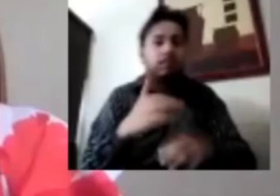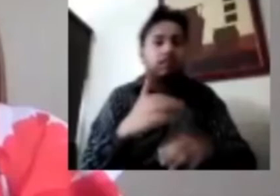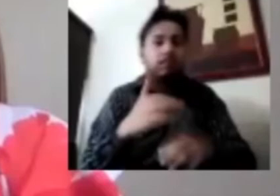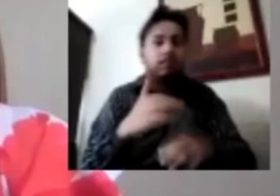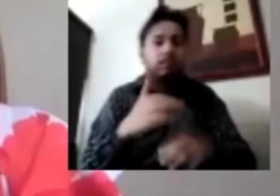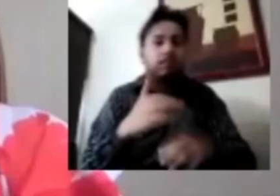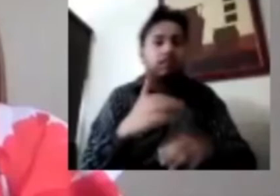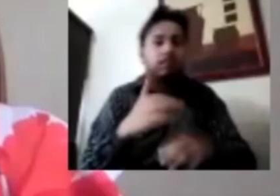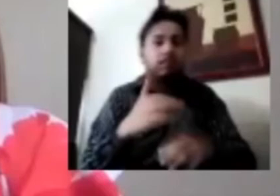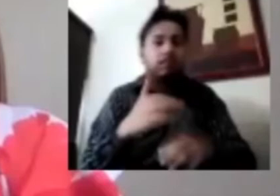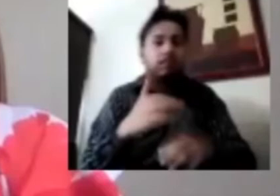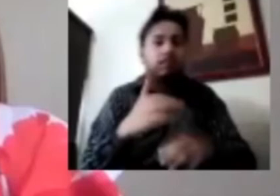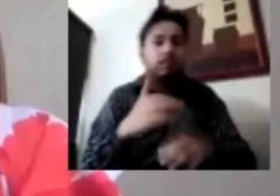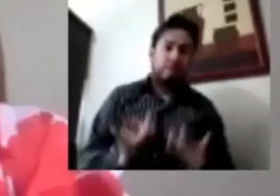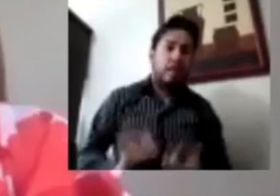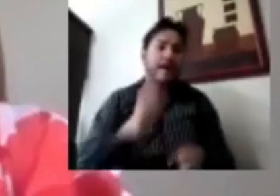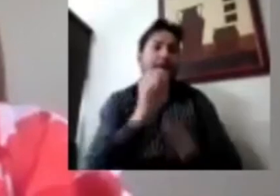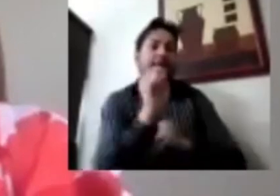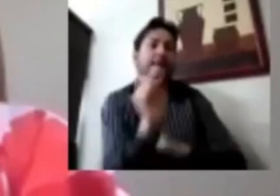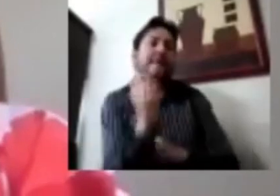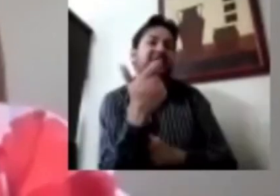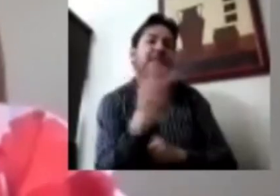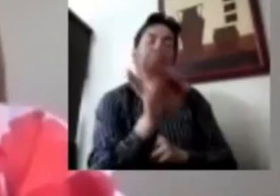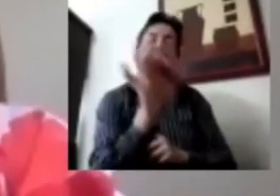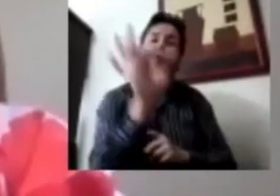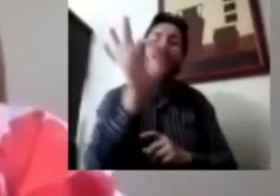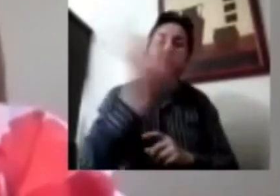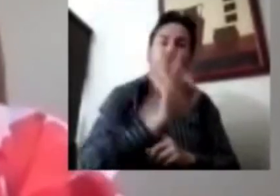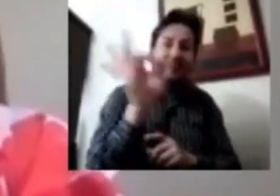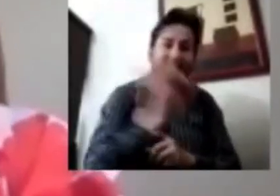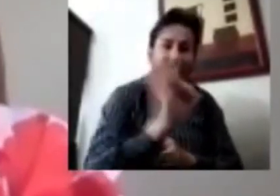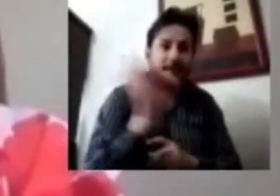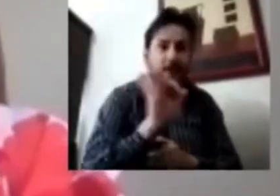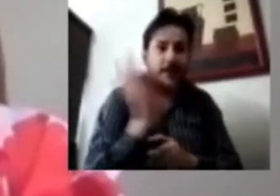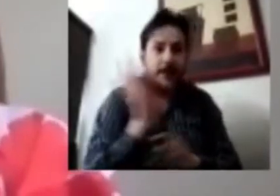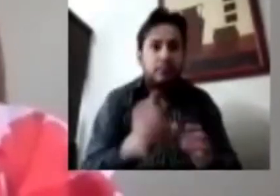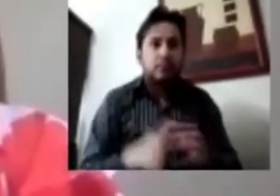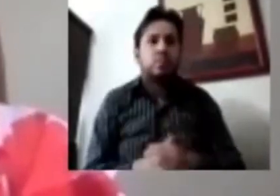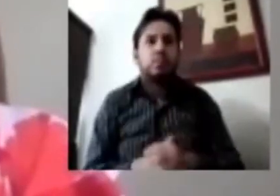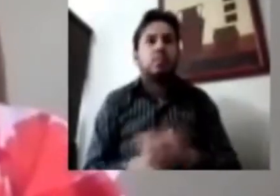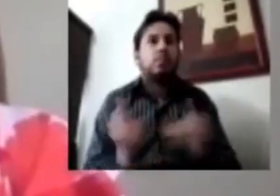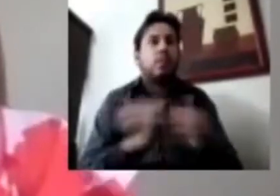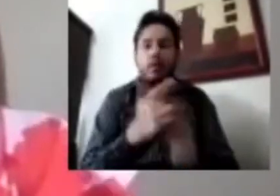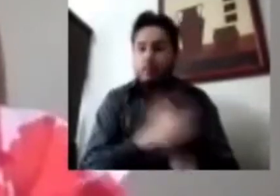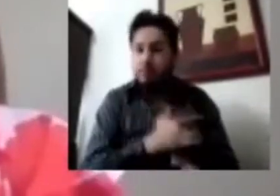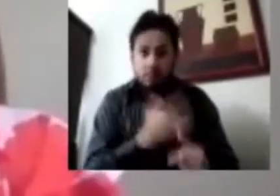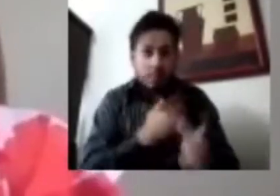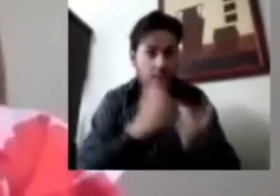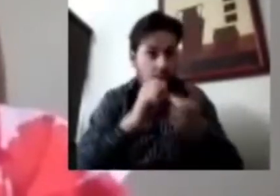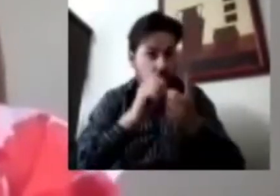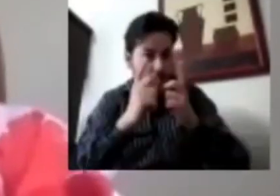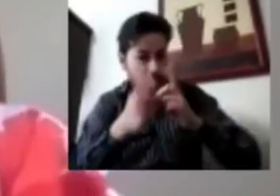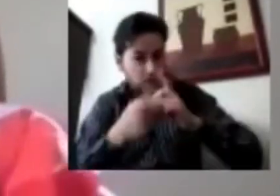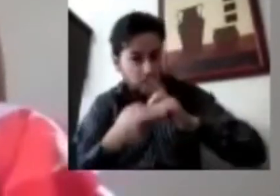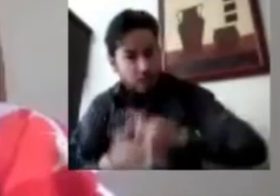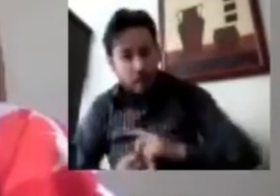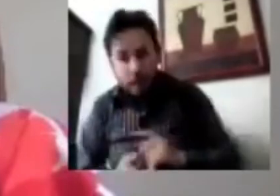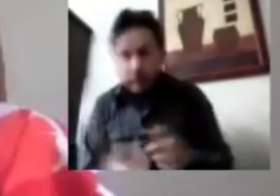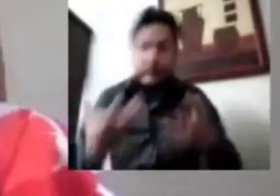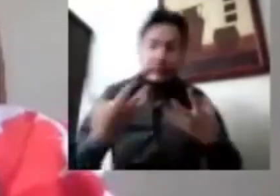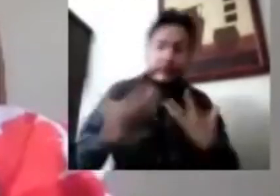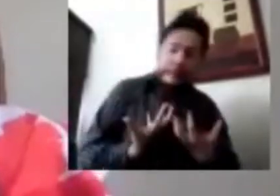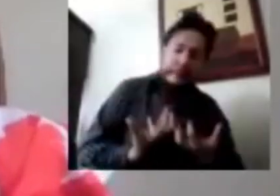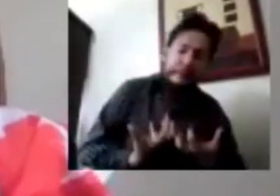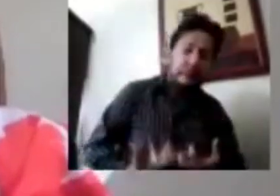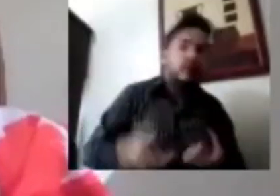el 27.26% reportó síntomas de depresión, cuando normalmente las prevalencias de